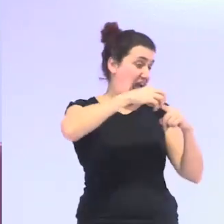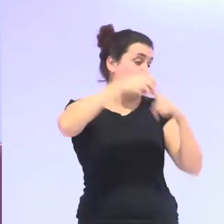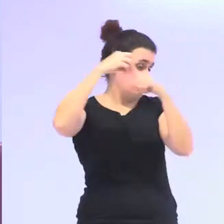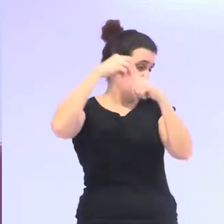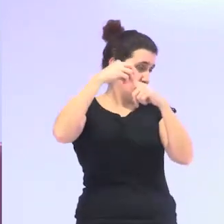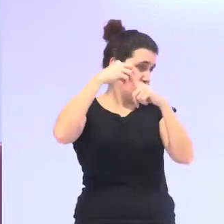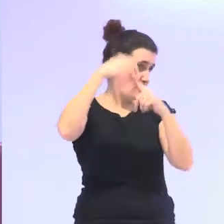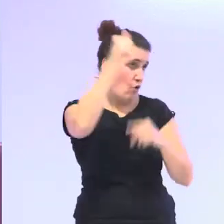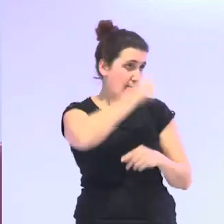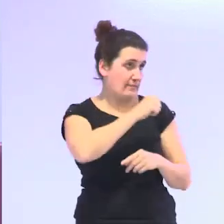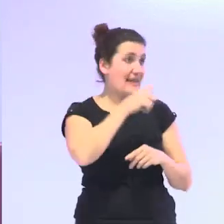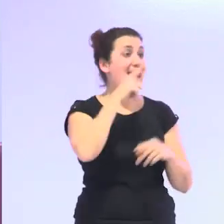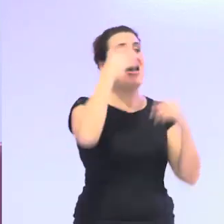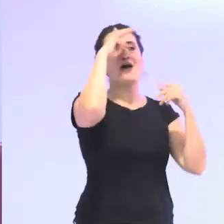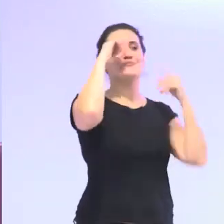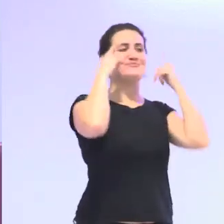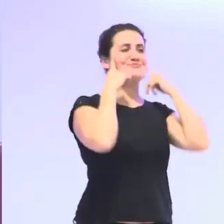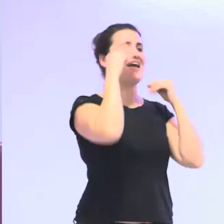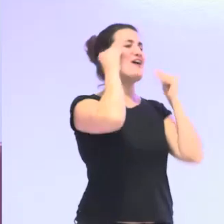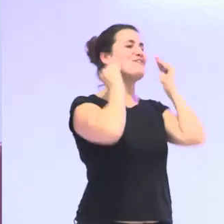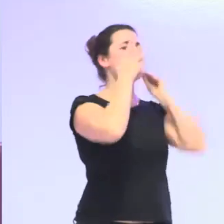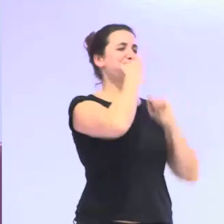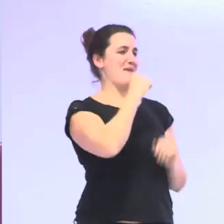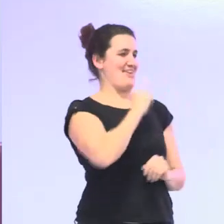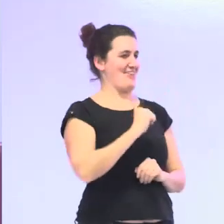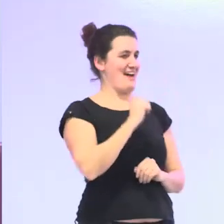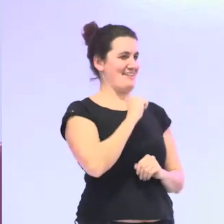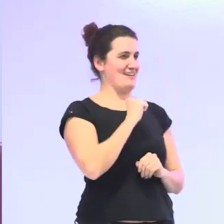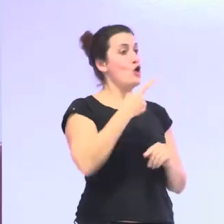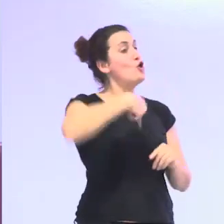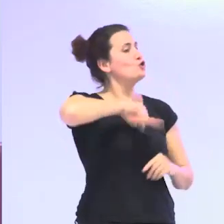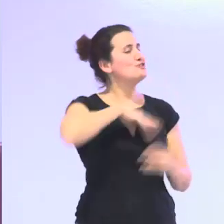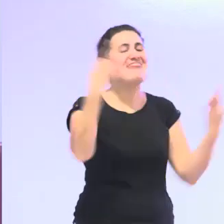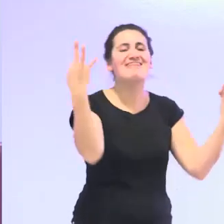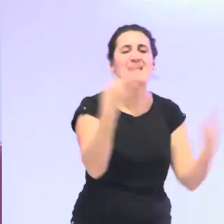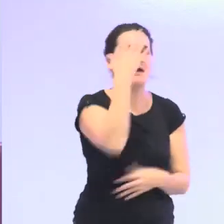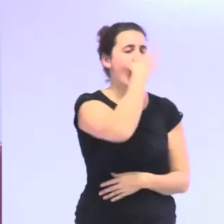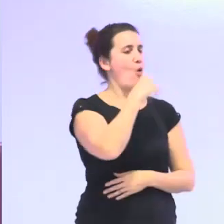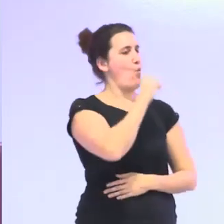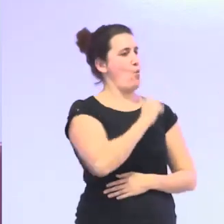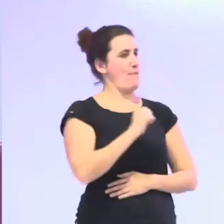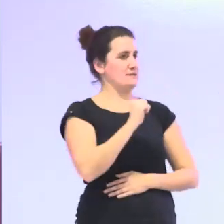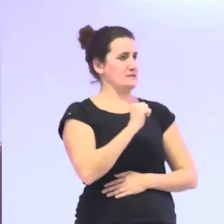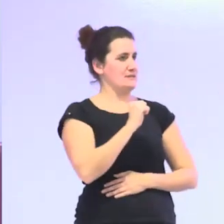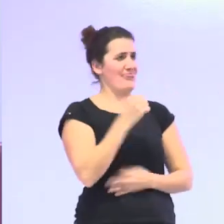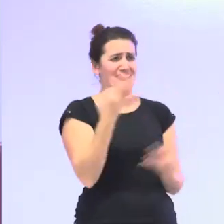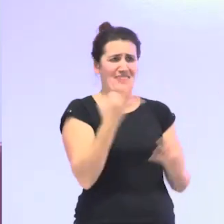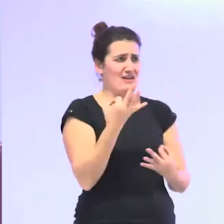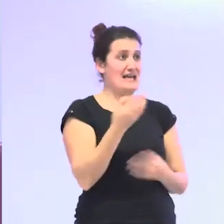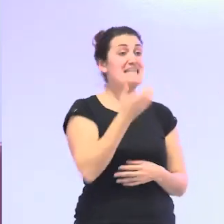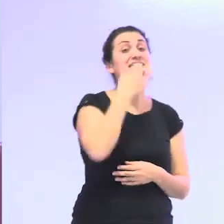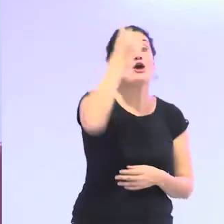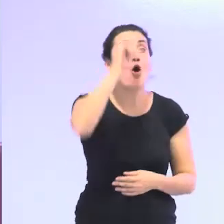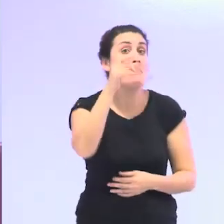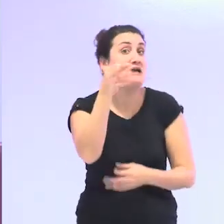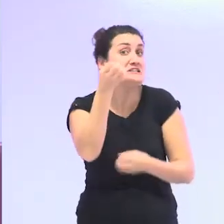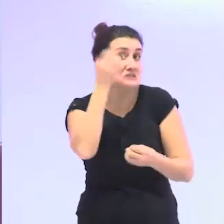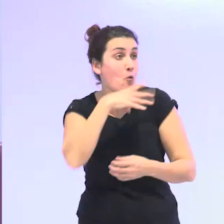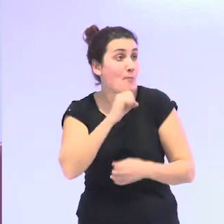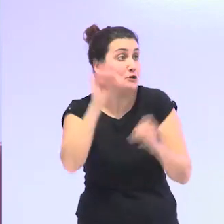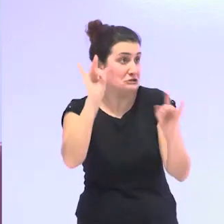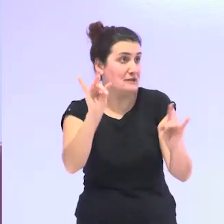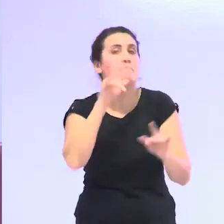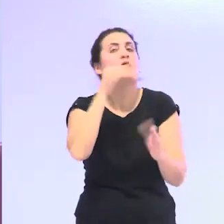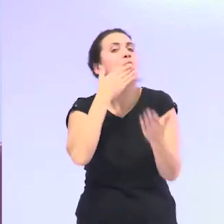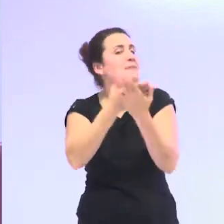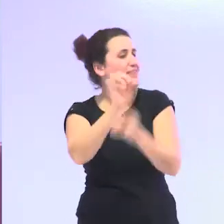en la belleza nosotras tenemos que ser bellas los hombres si lo son estupendo pero no se